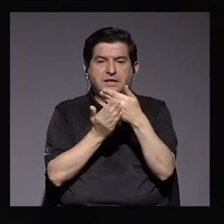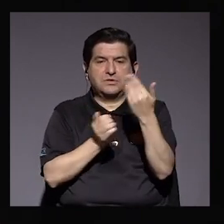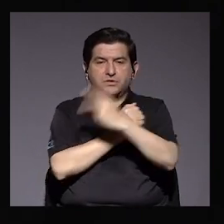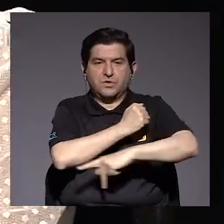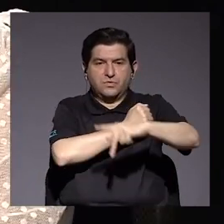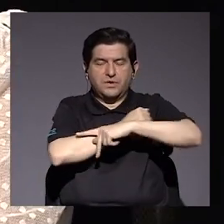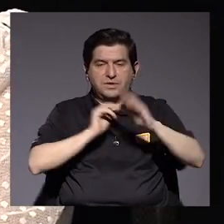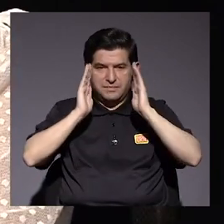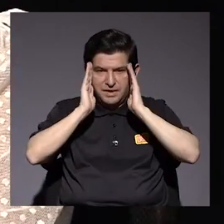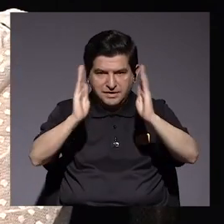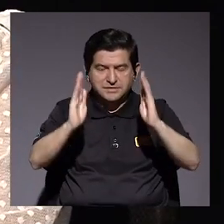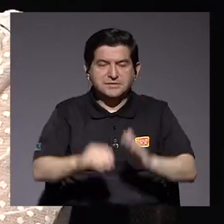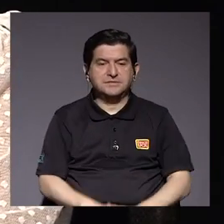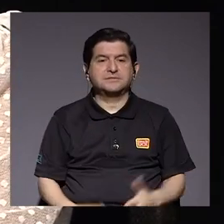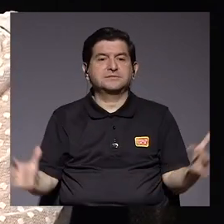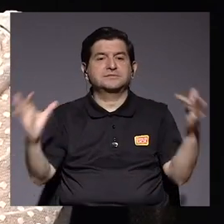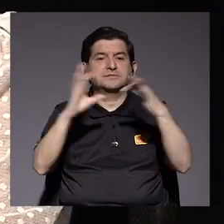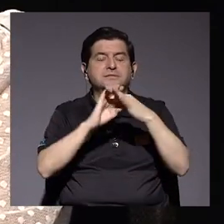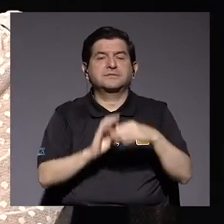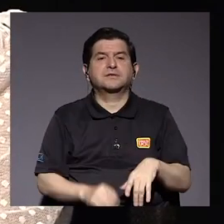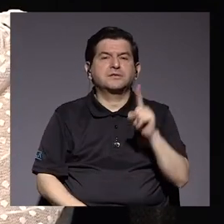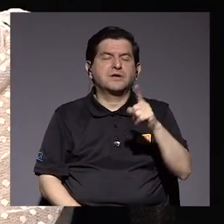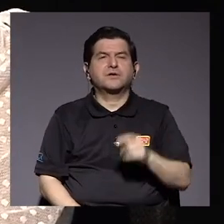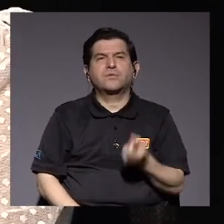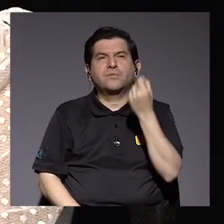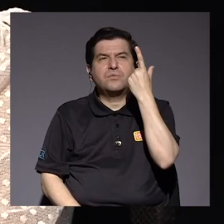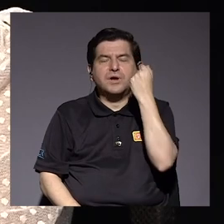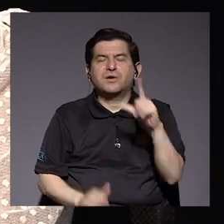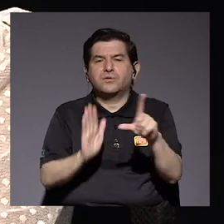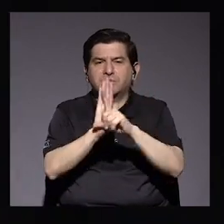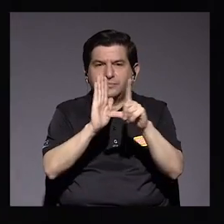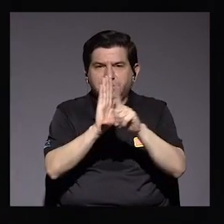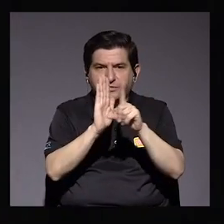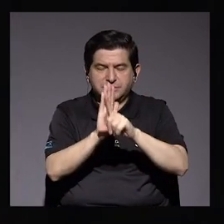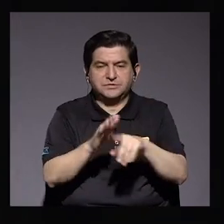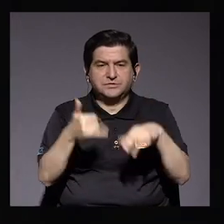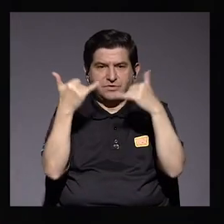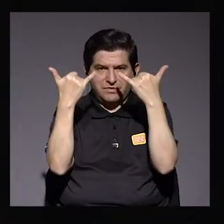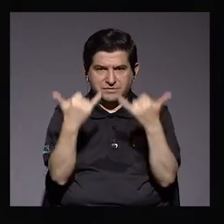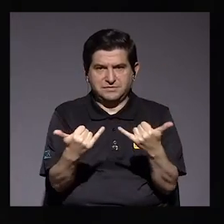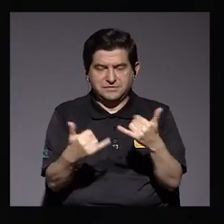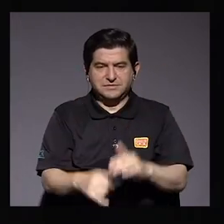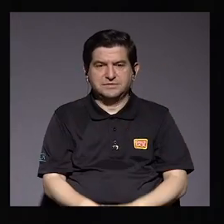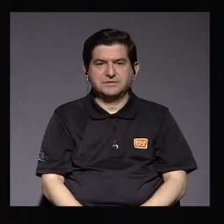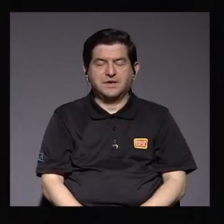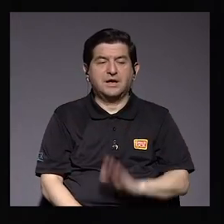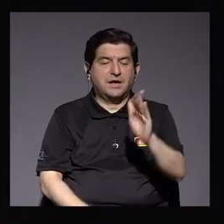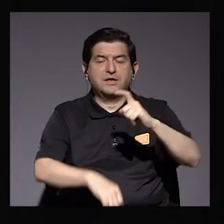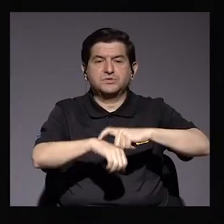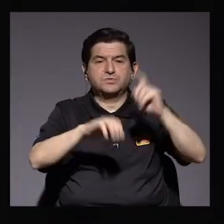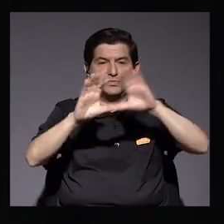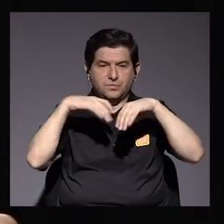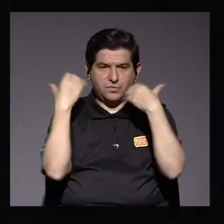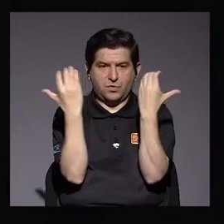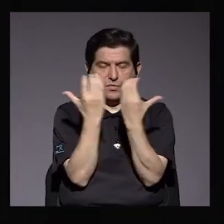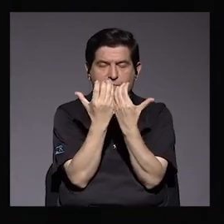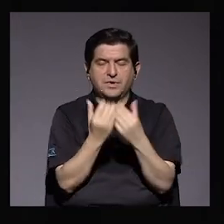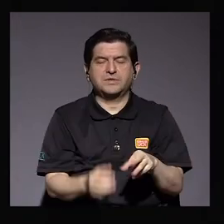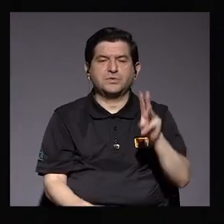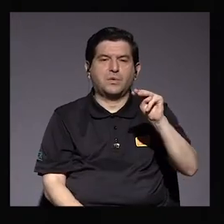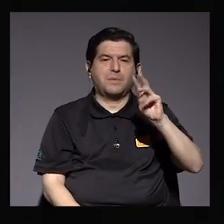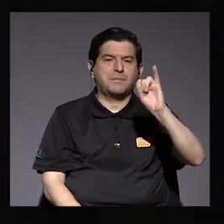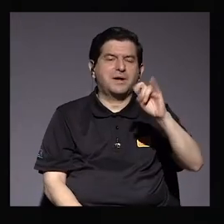nacional esto a tono de una interpretación auténtica de la ley ya esto lo dio en su momento la comisión marines